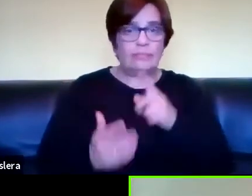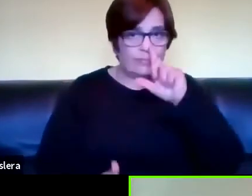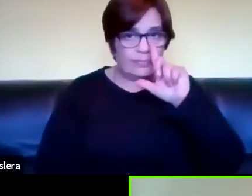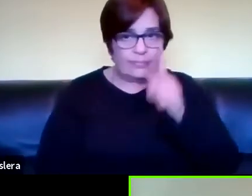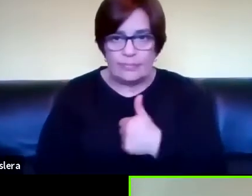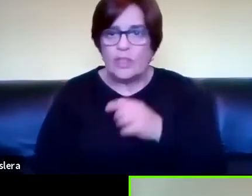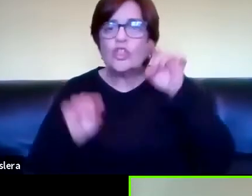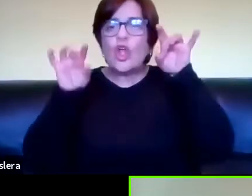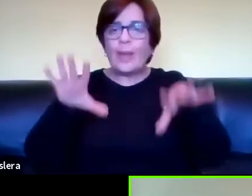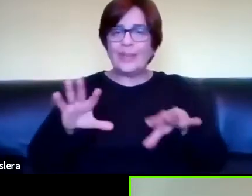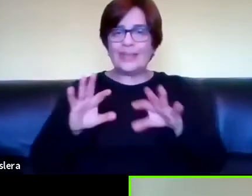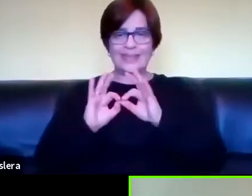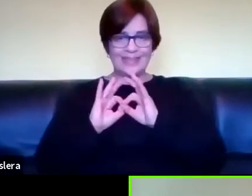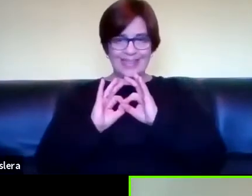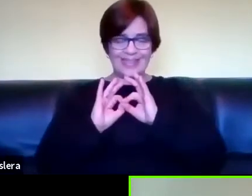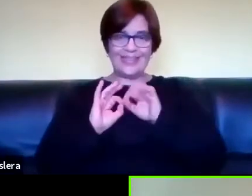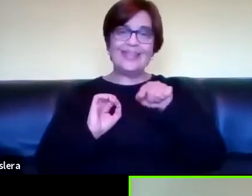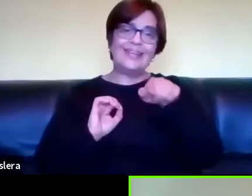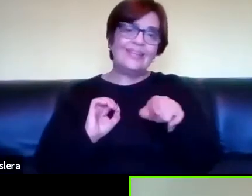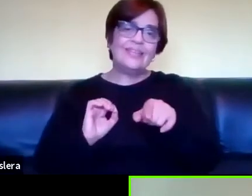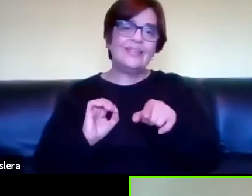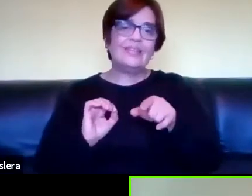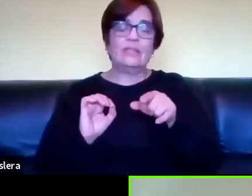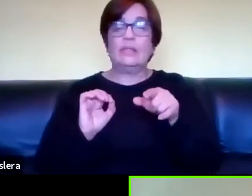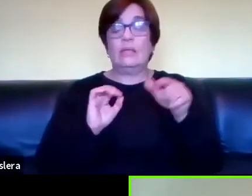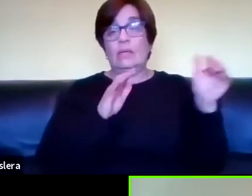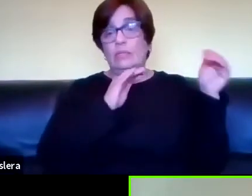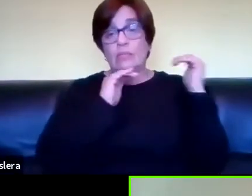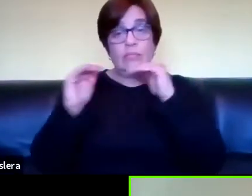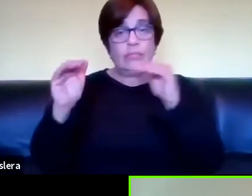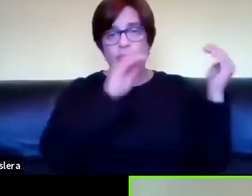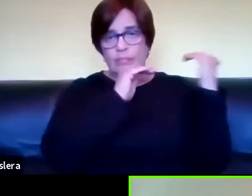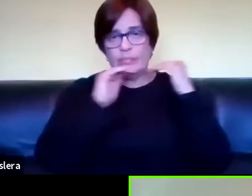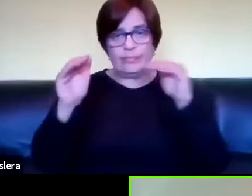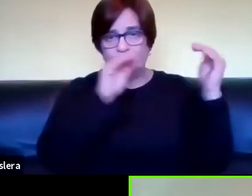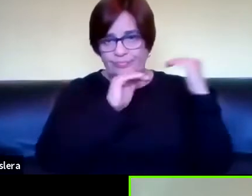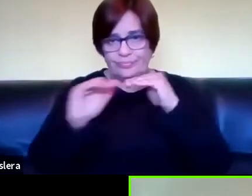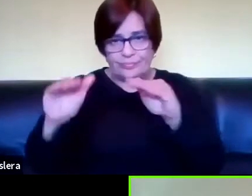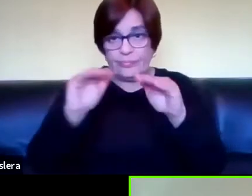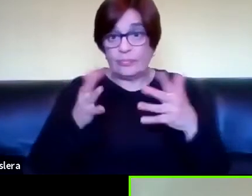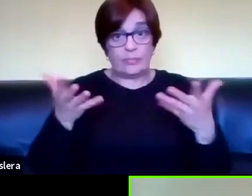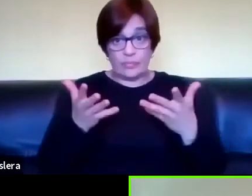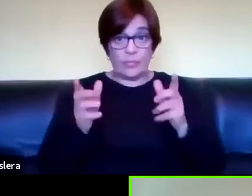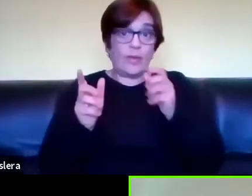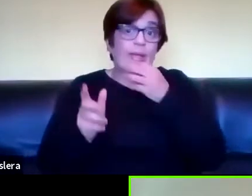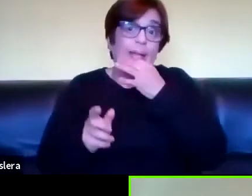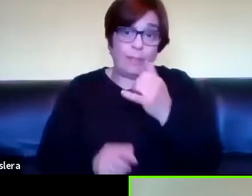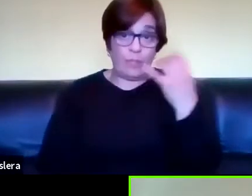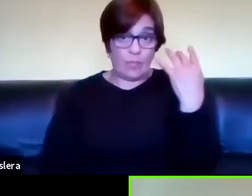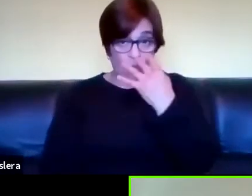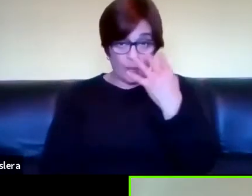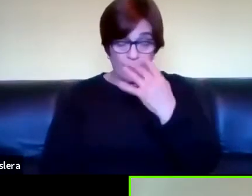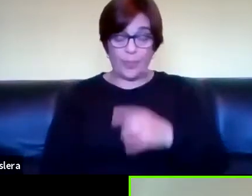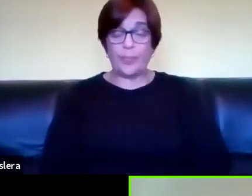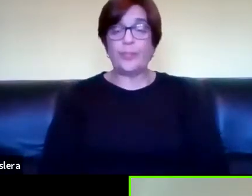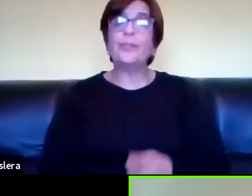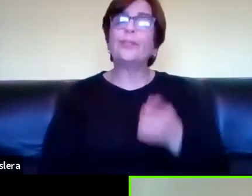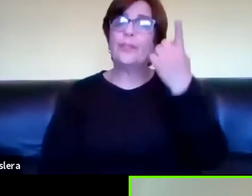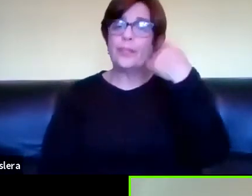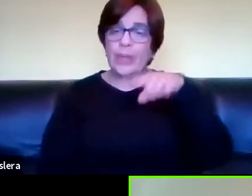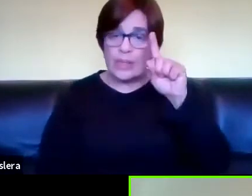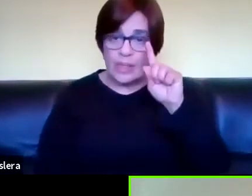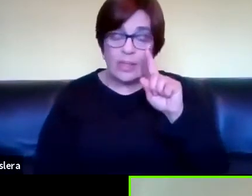solo había intérpretes los intérpretes son los que intervienen cuando hay una situación de oralidad como está haciendo ahora Soledad en cambio